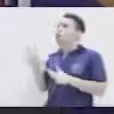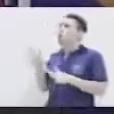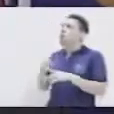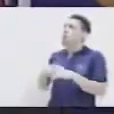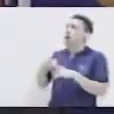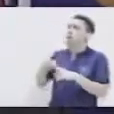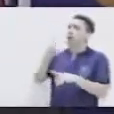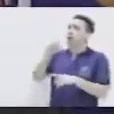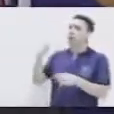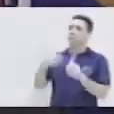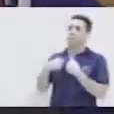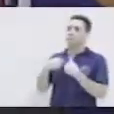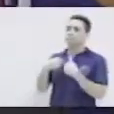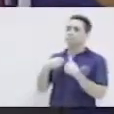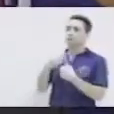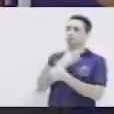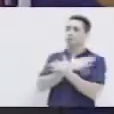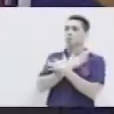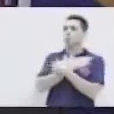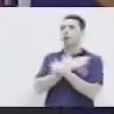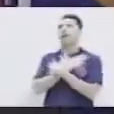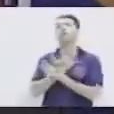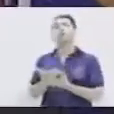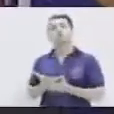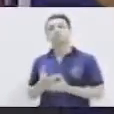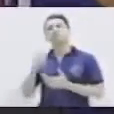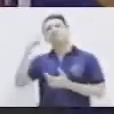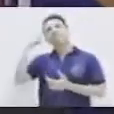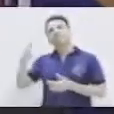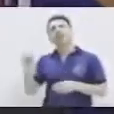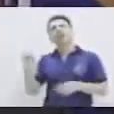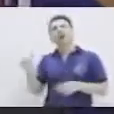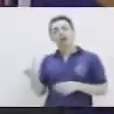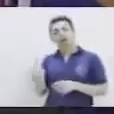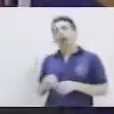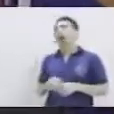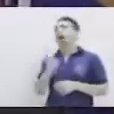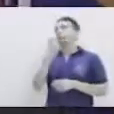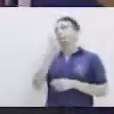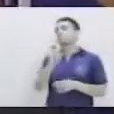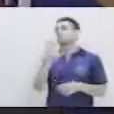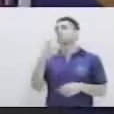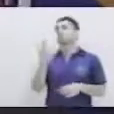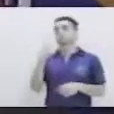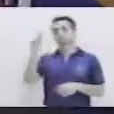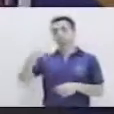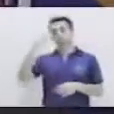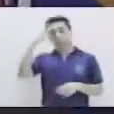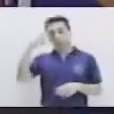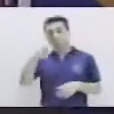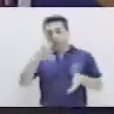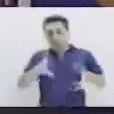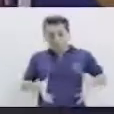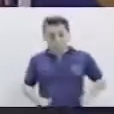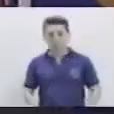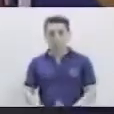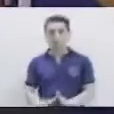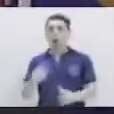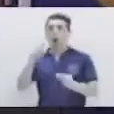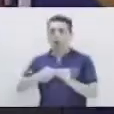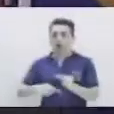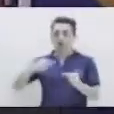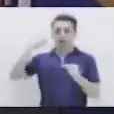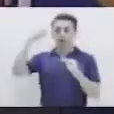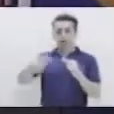usted? ¿En qué mes cumple años y qué día? ¿Sí? ¿Qué quiere decir eso? Que ese día usted nació. ¿Sí?